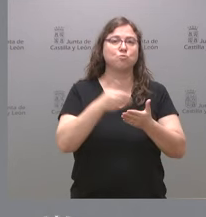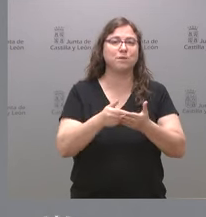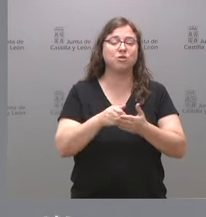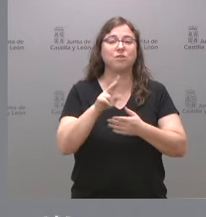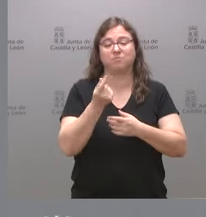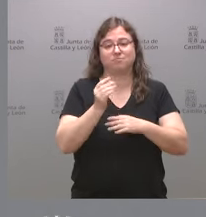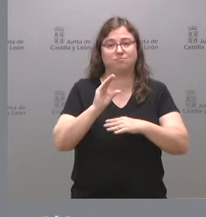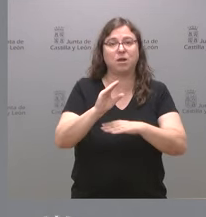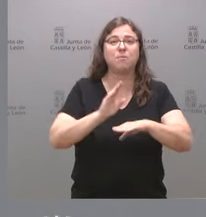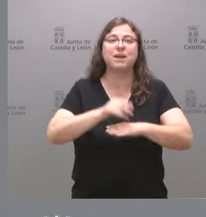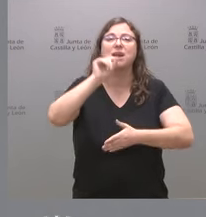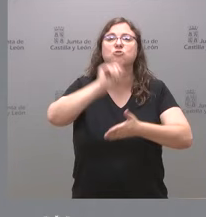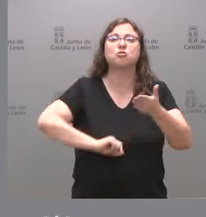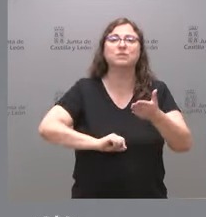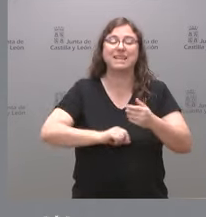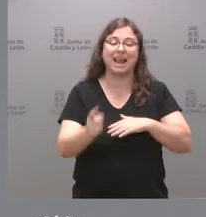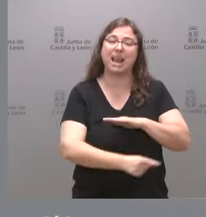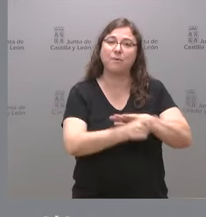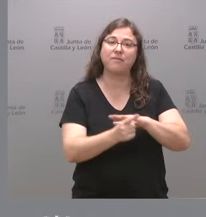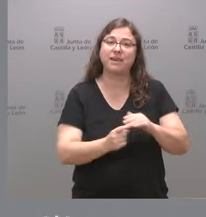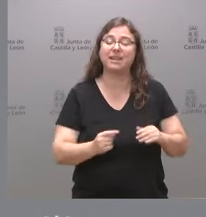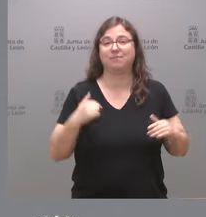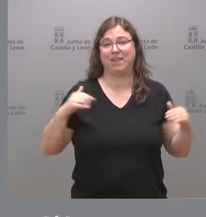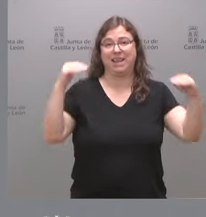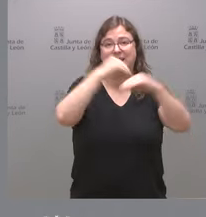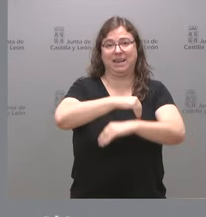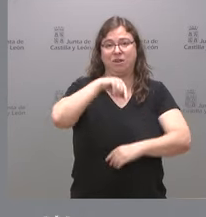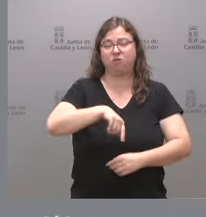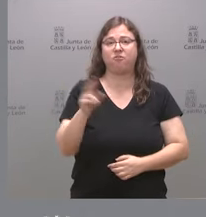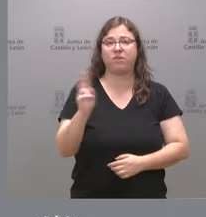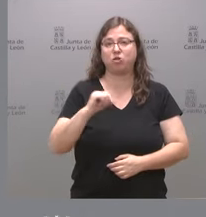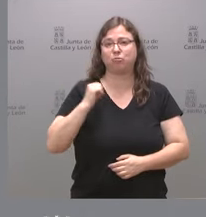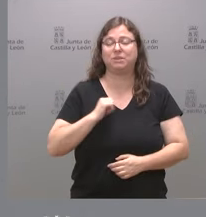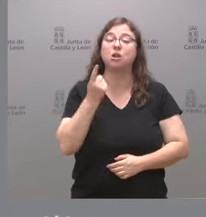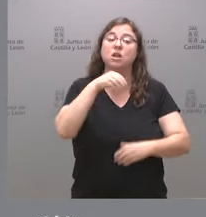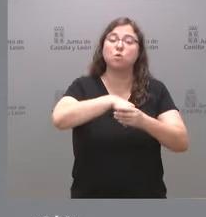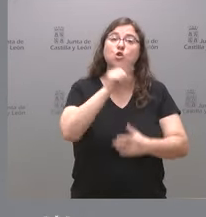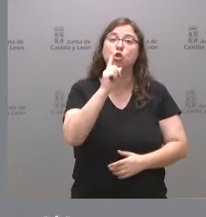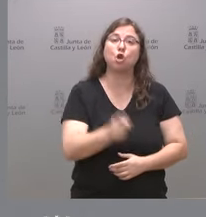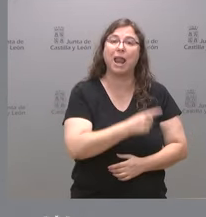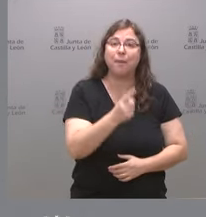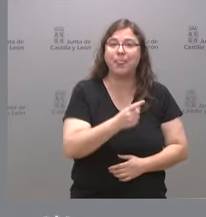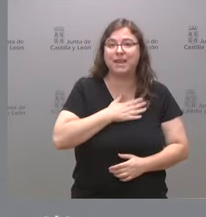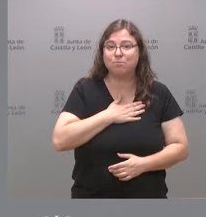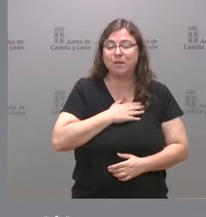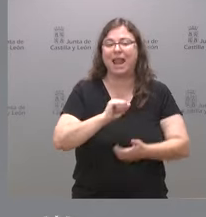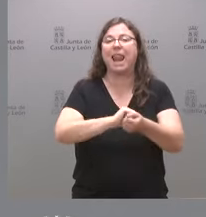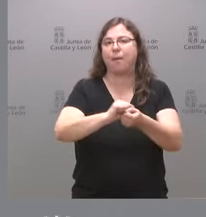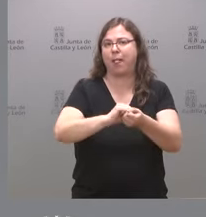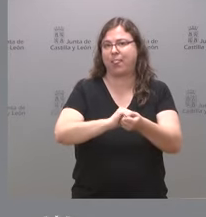destinada para contratar la lavandería del Hospital Clínico Universitario de Valladolid. Incluyen solamente el servicio de lavandería, propiamente dicho, de lavado,